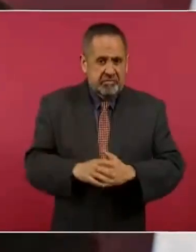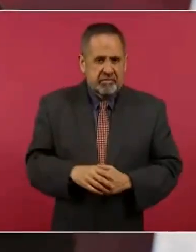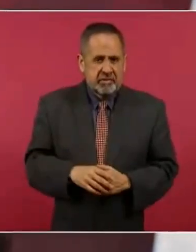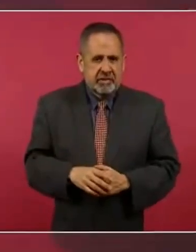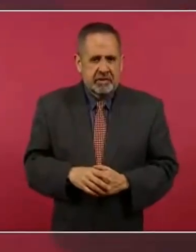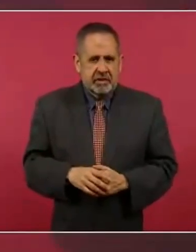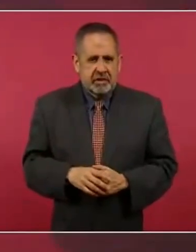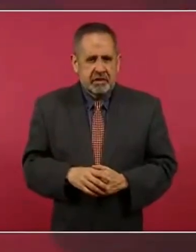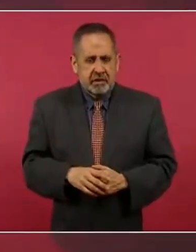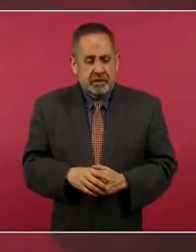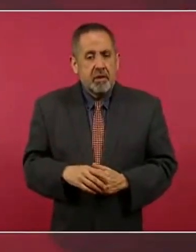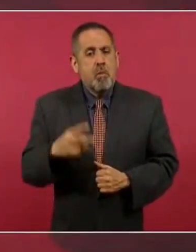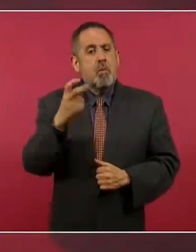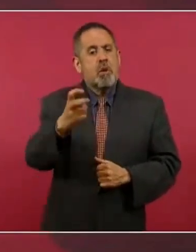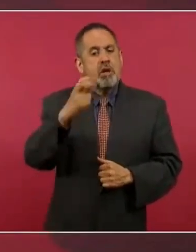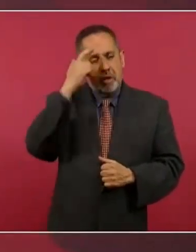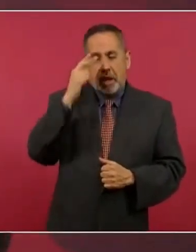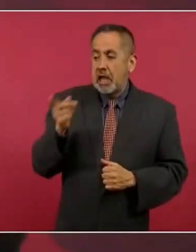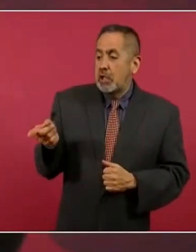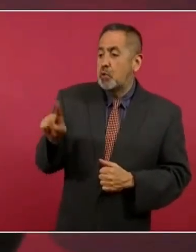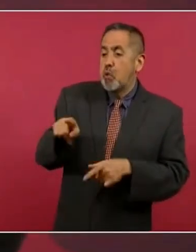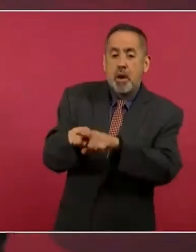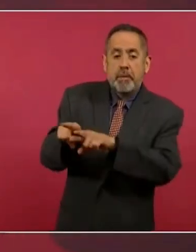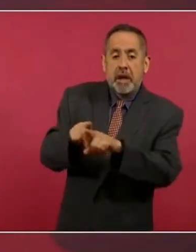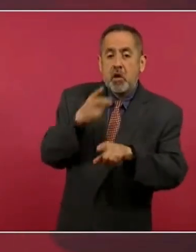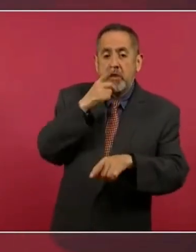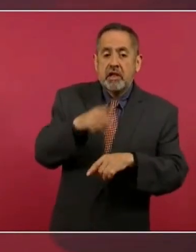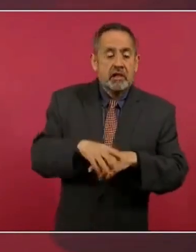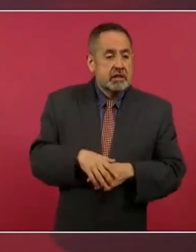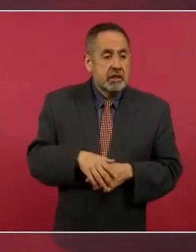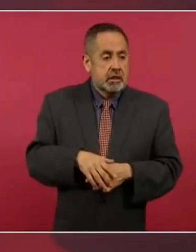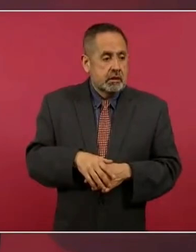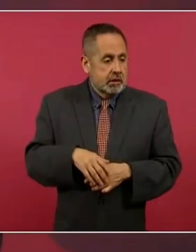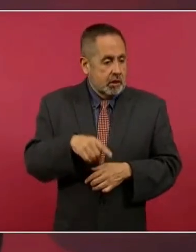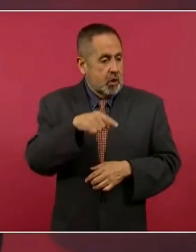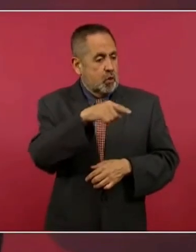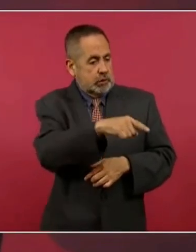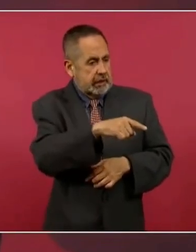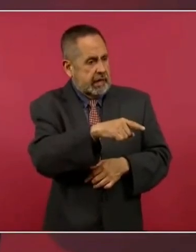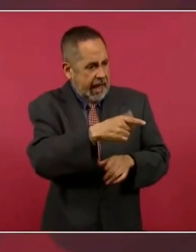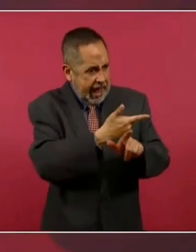muerden la mano al que les quitó el bozal